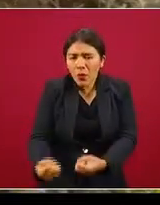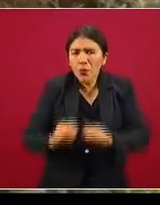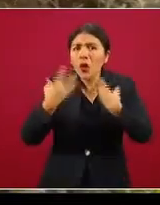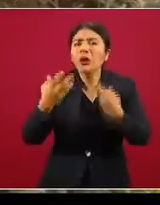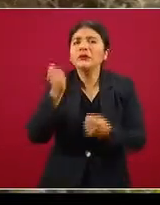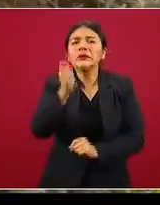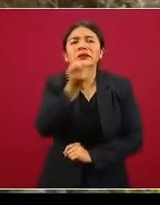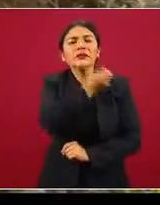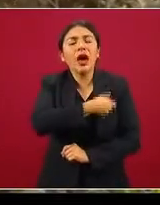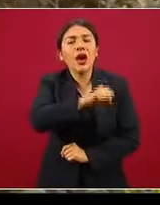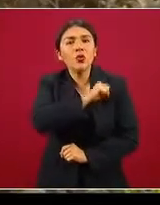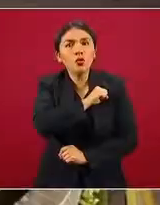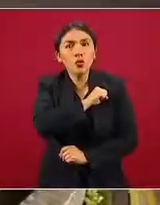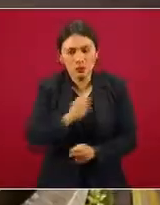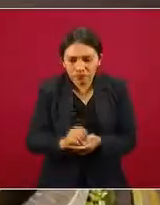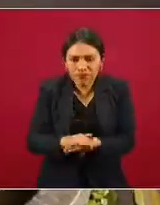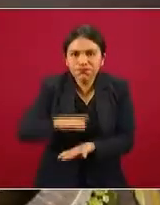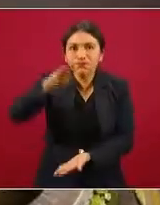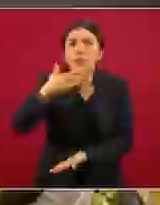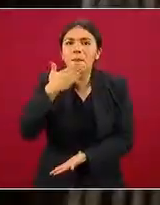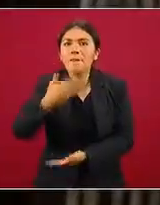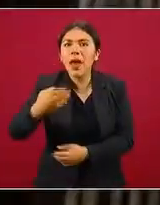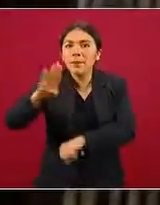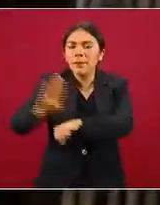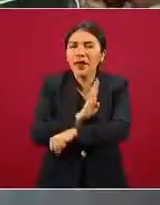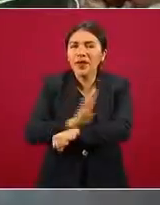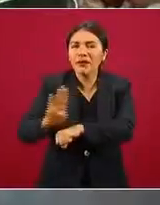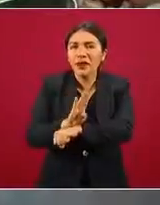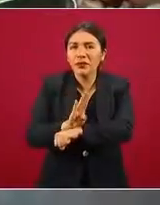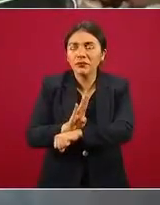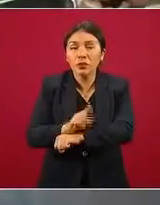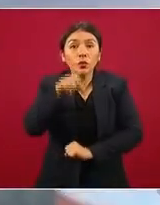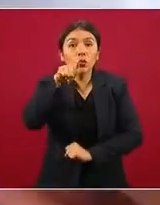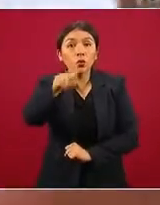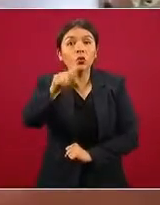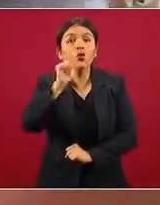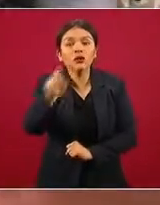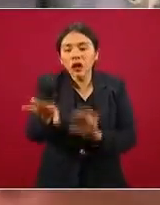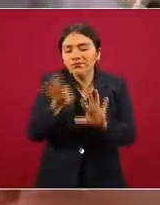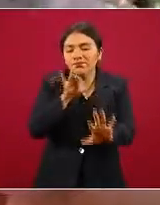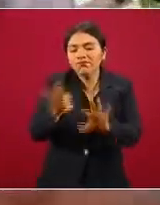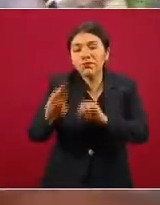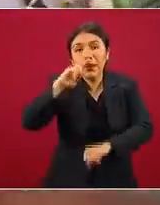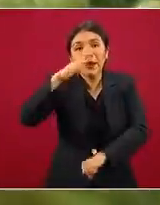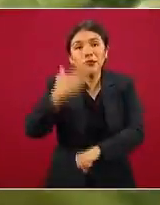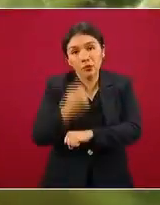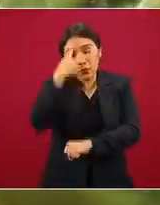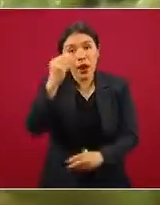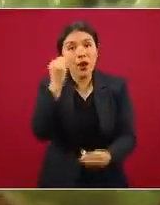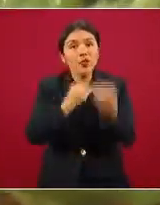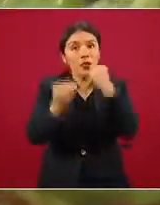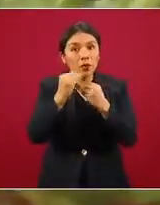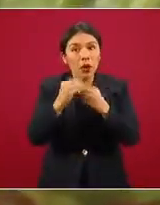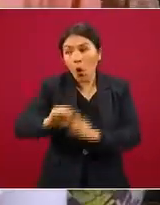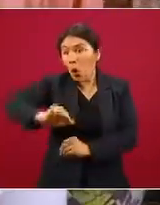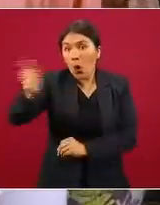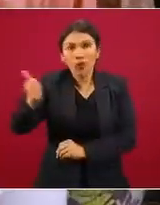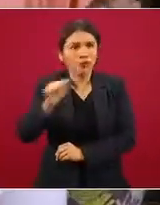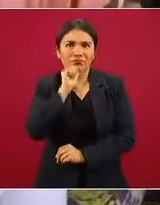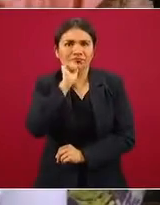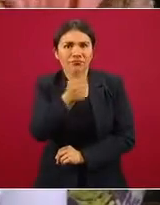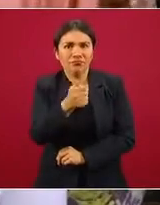ofrece salud, crecimiento, bienestar. Eres tú quien elige lo que llevas a tu mesa. Nadie más.